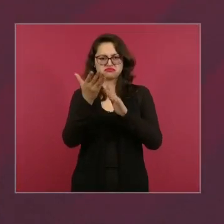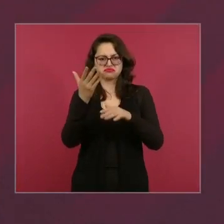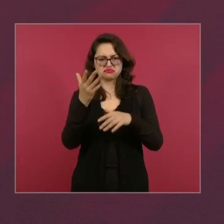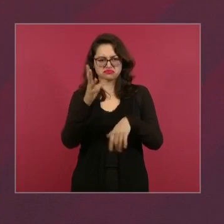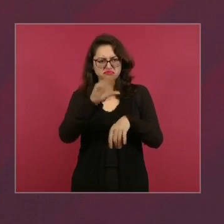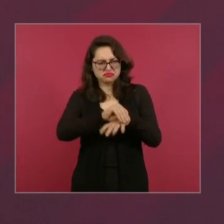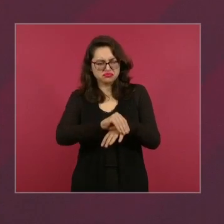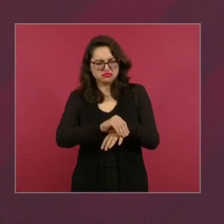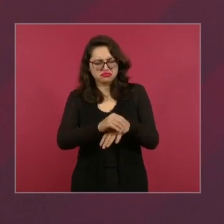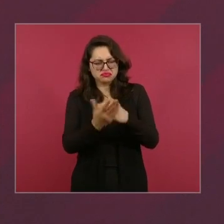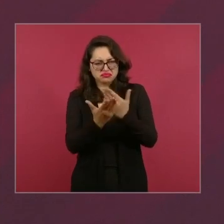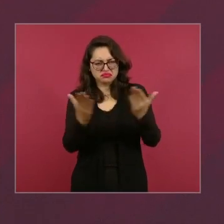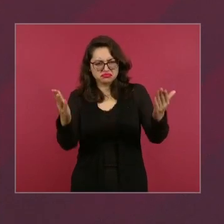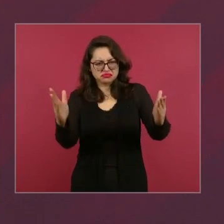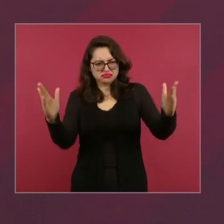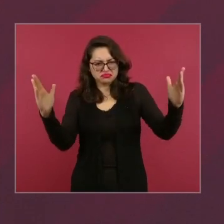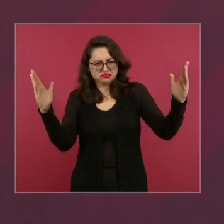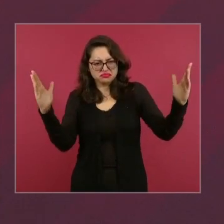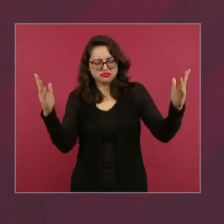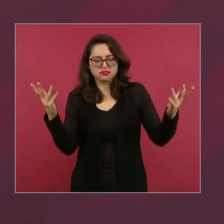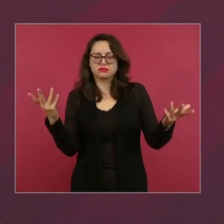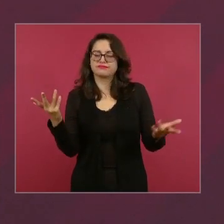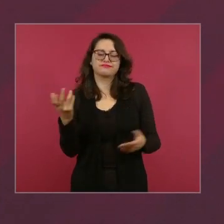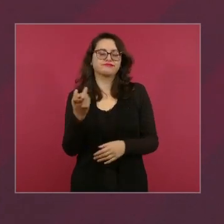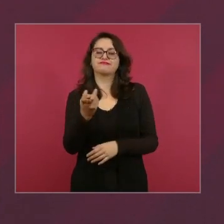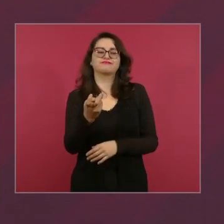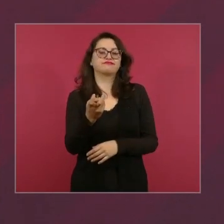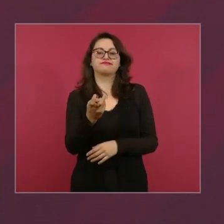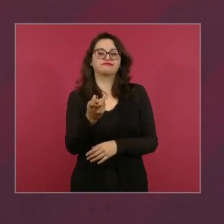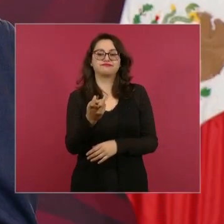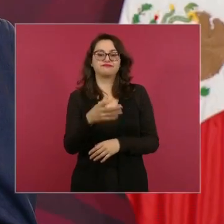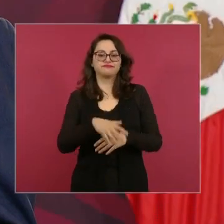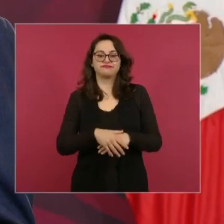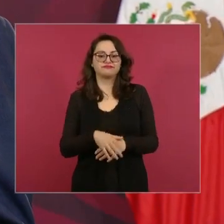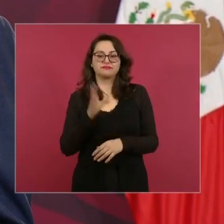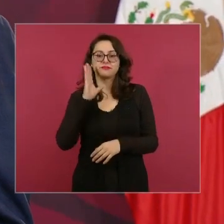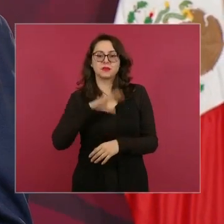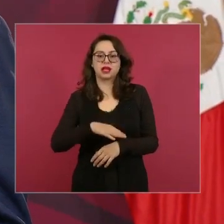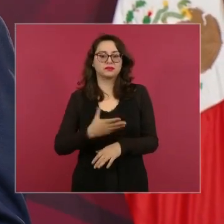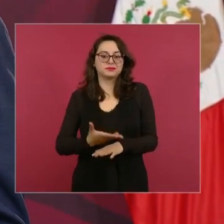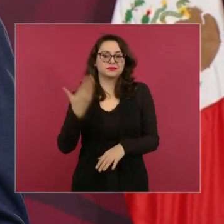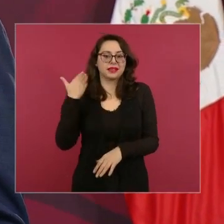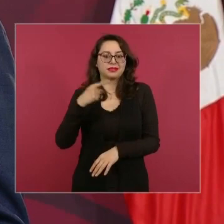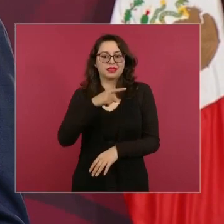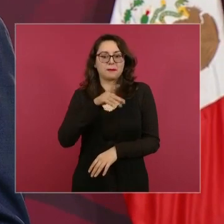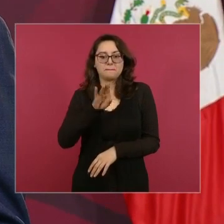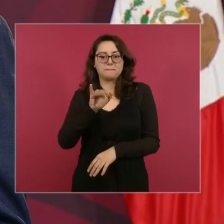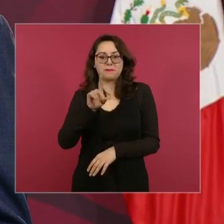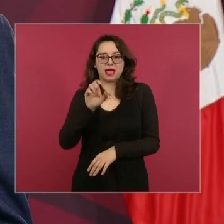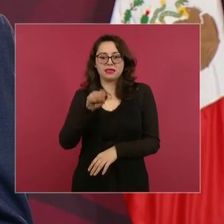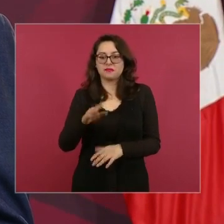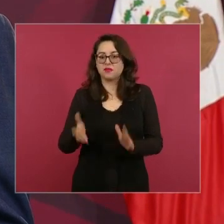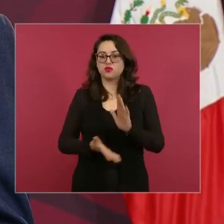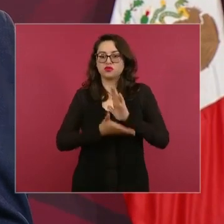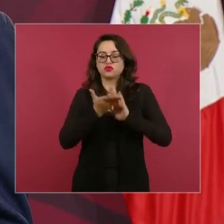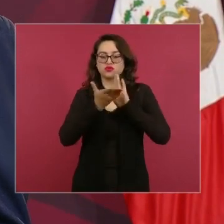que es contrario a lo que venía sosteniendo el presidente Bayer